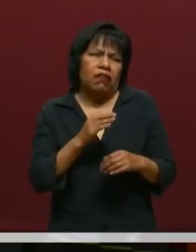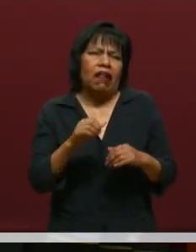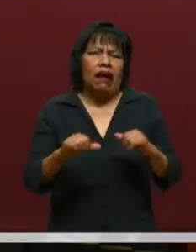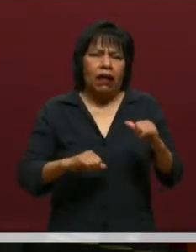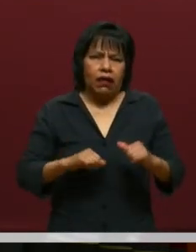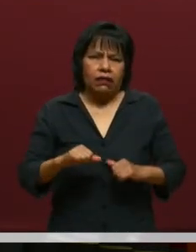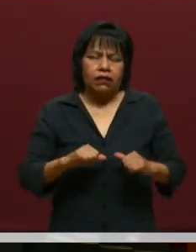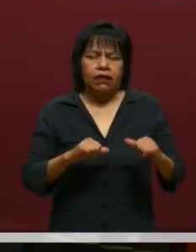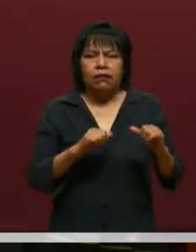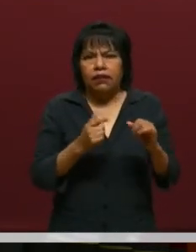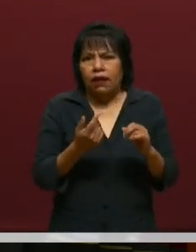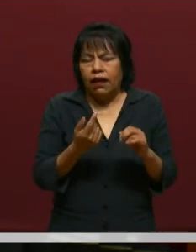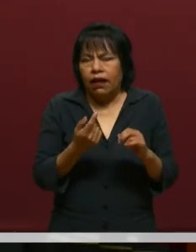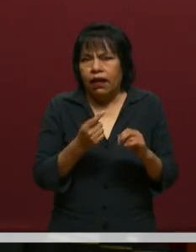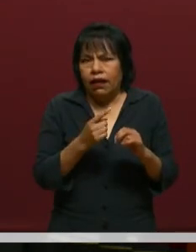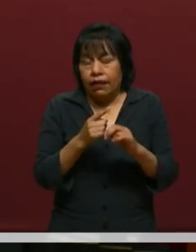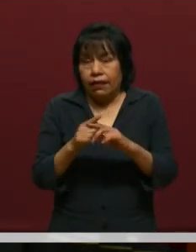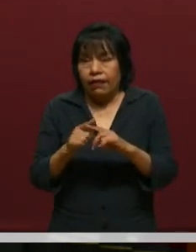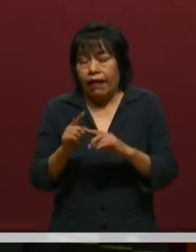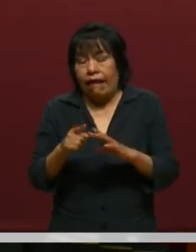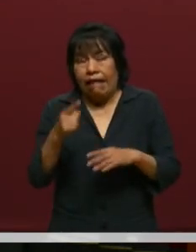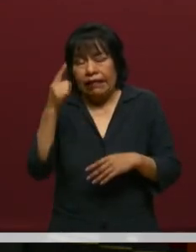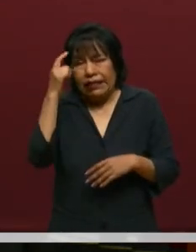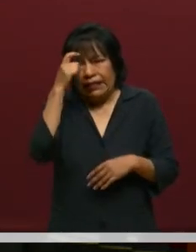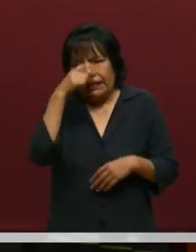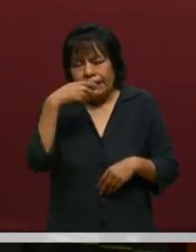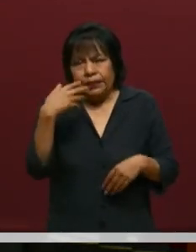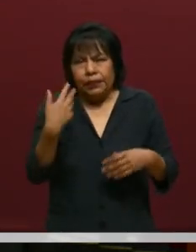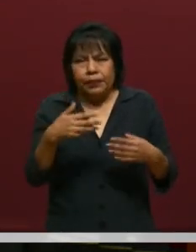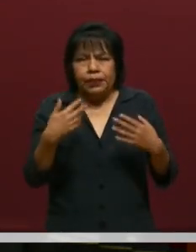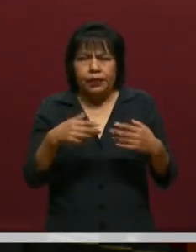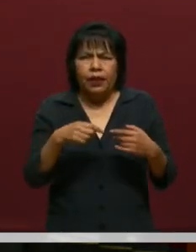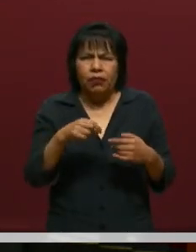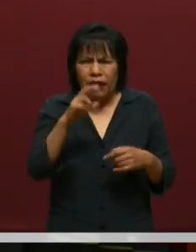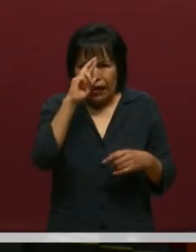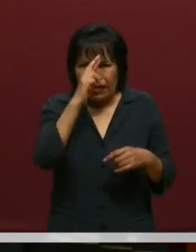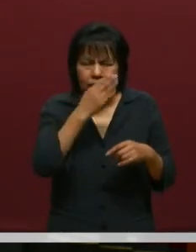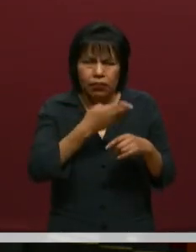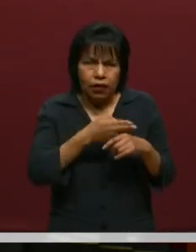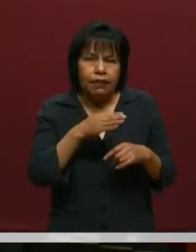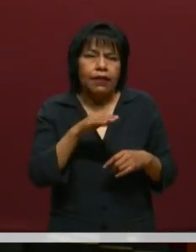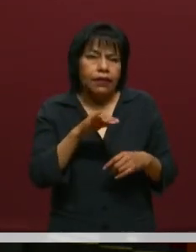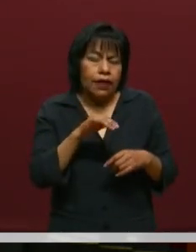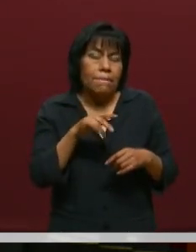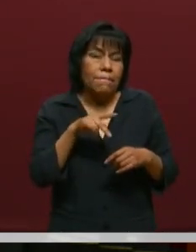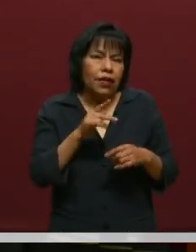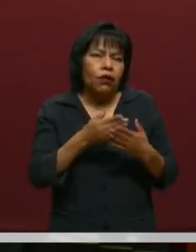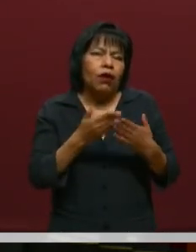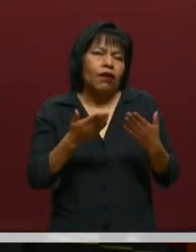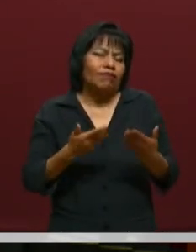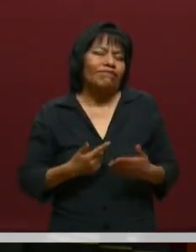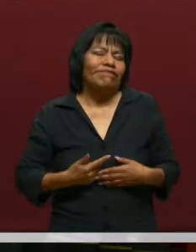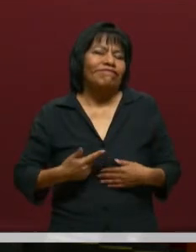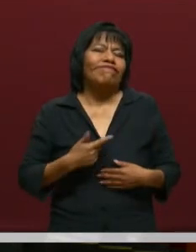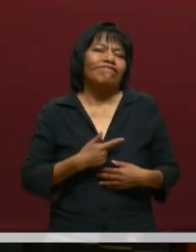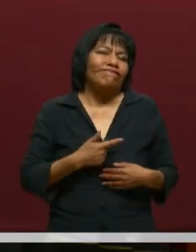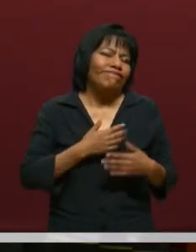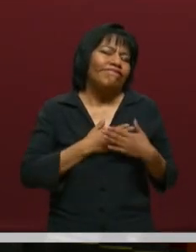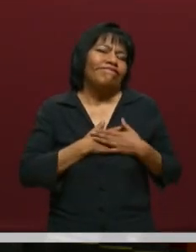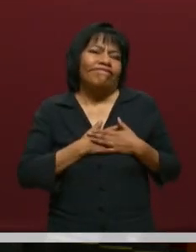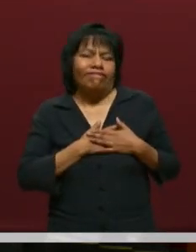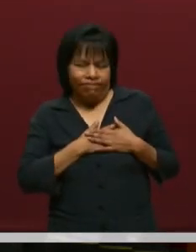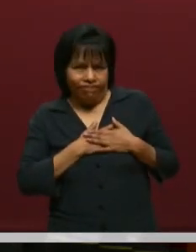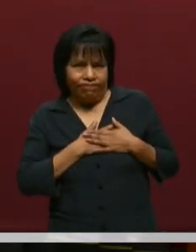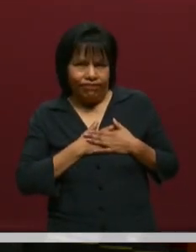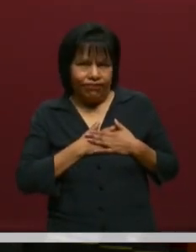actividad que es compleja a veces, que es difícil, que tiene que ver con mucha responsabilidad y que la hagamos con gusto, con amor, con